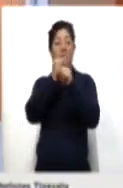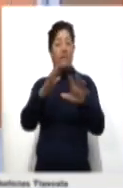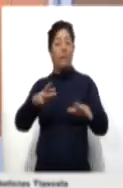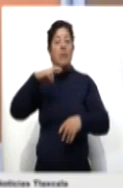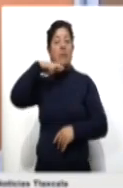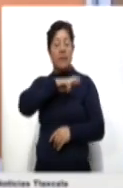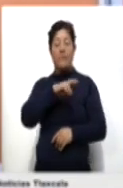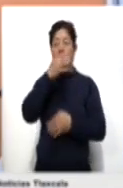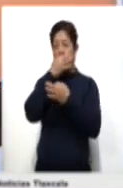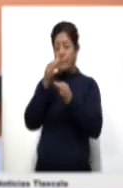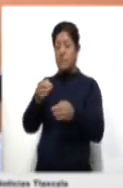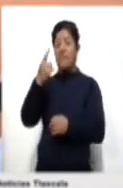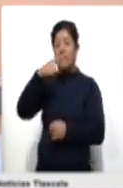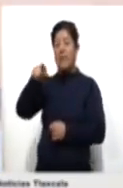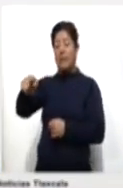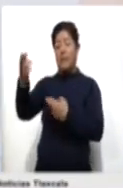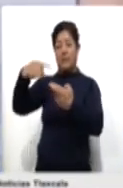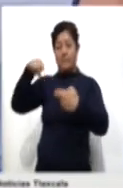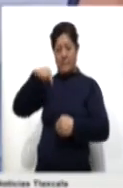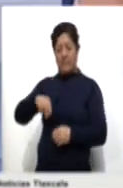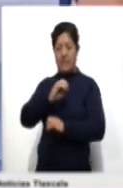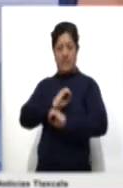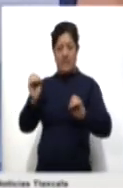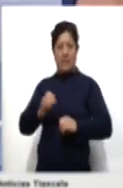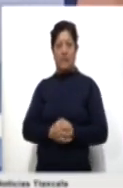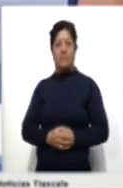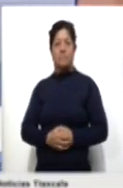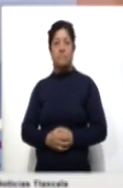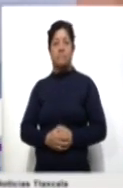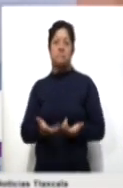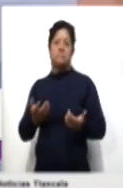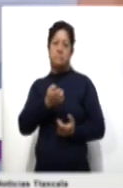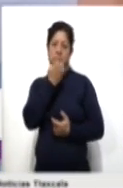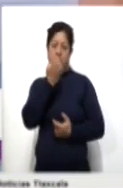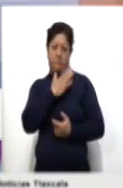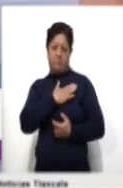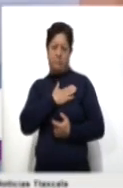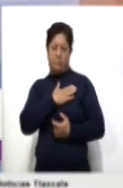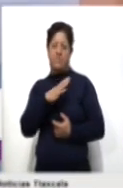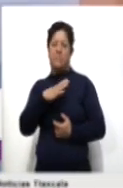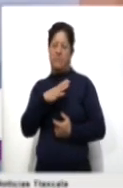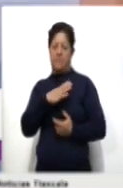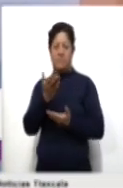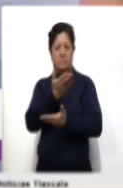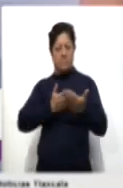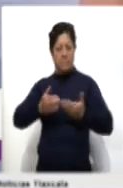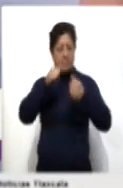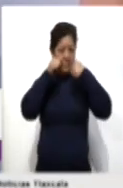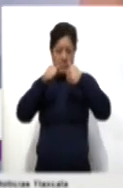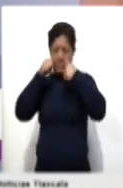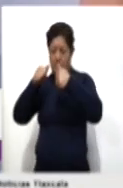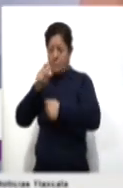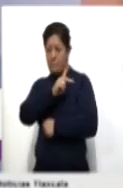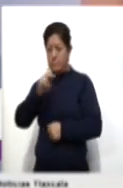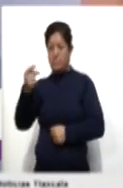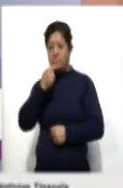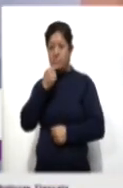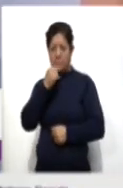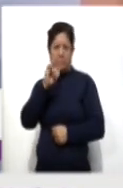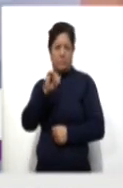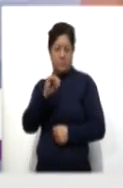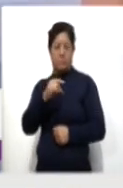inmediato para que no se presente a clases. Si bien las escuelas estamos para servir, para atender a todos los niños,